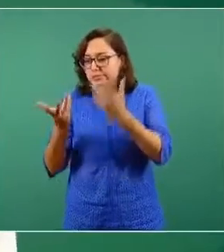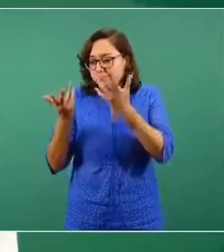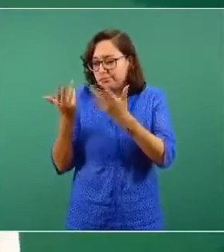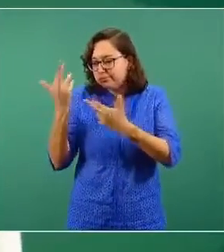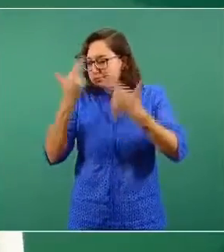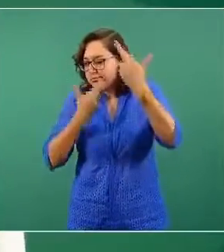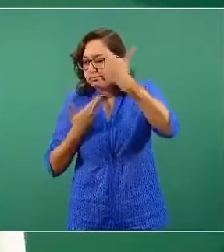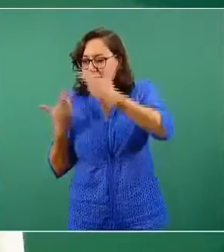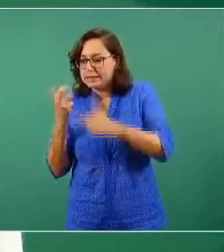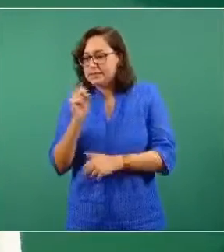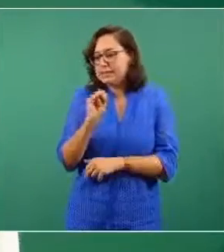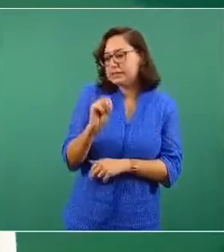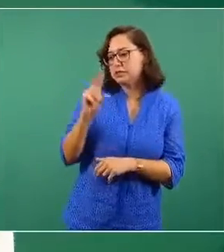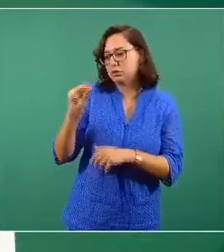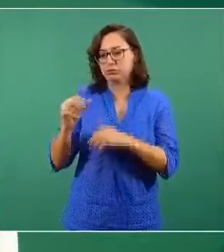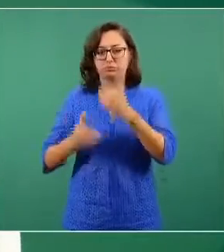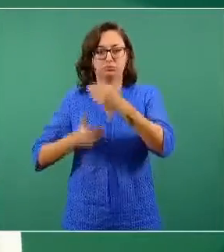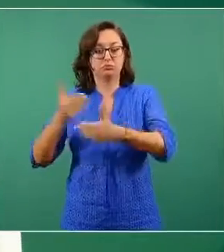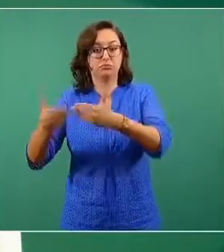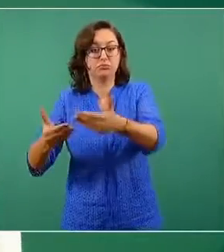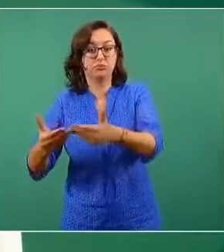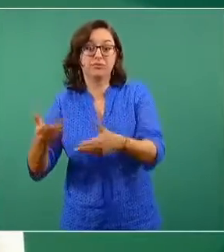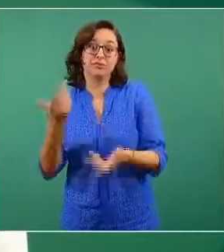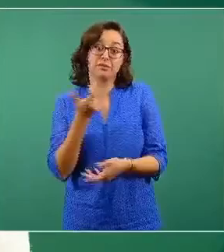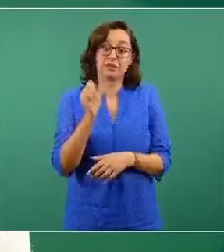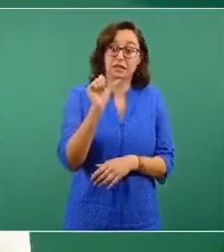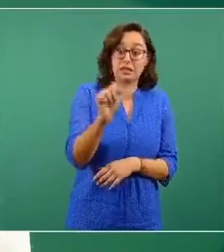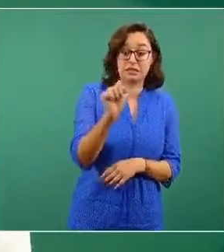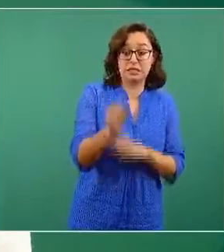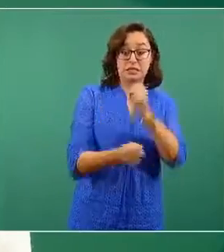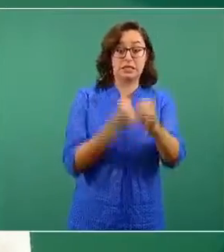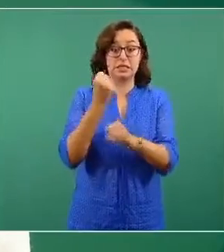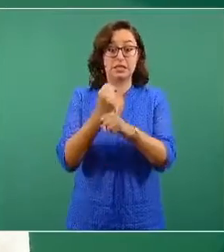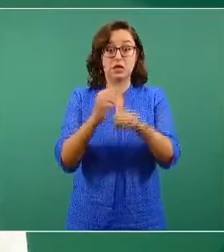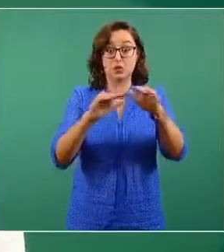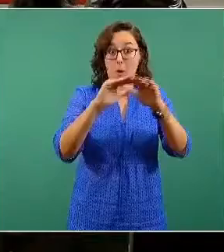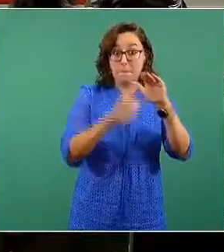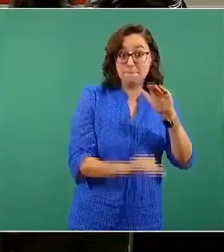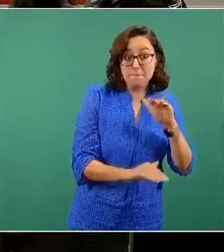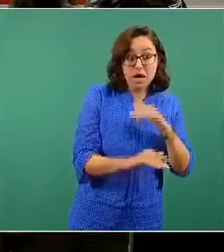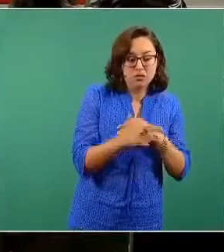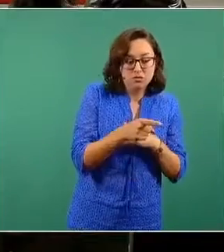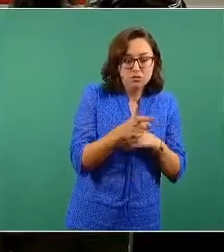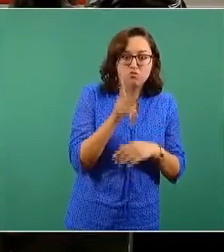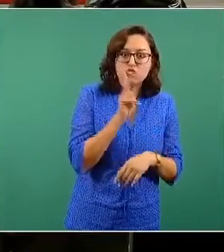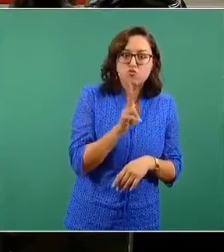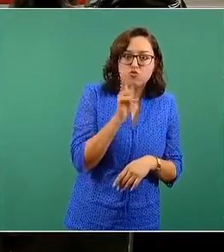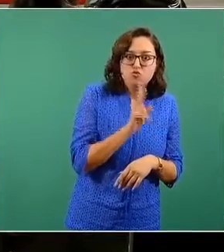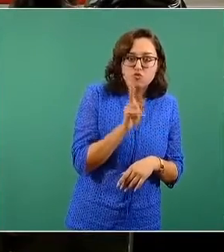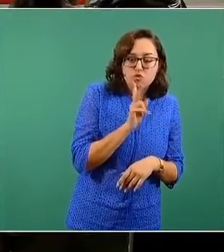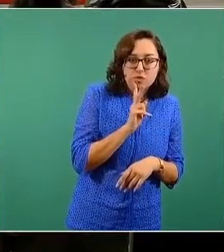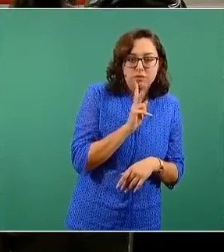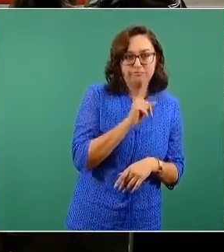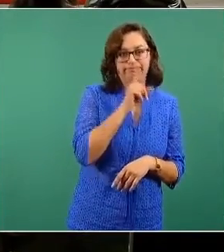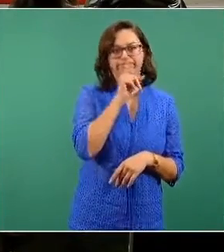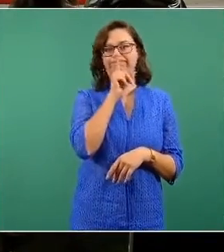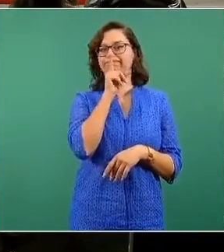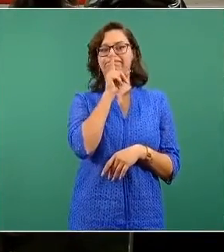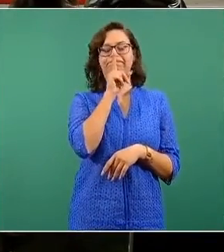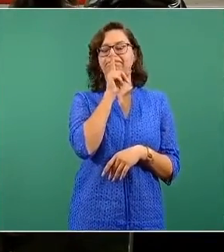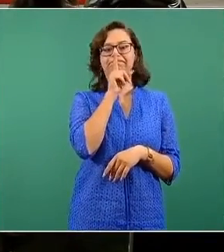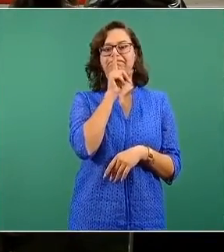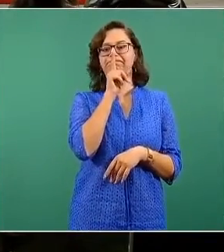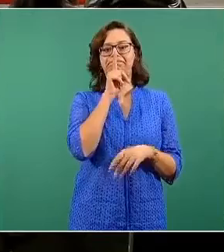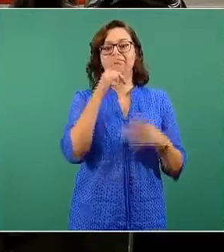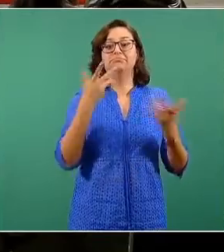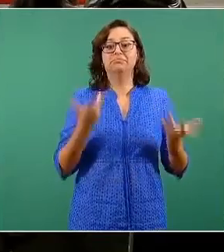eficacia de estas vacunas en personas menores de 18 años. Y esto, en términos de